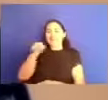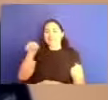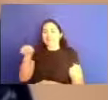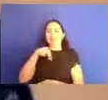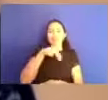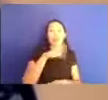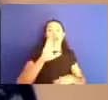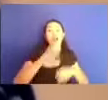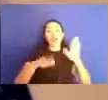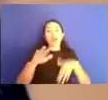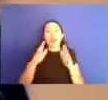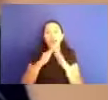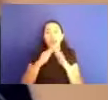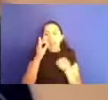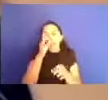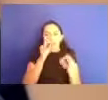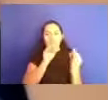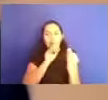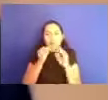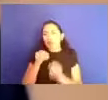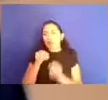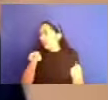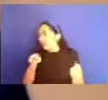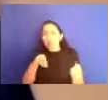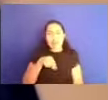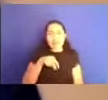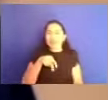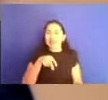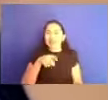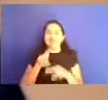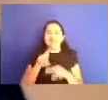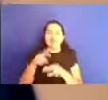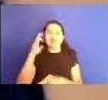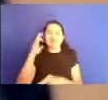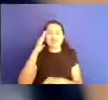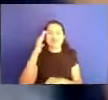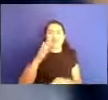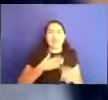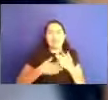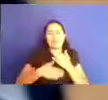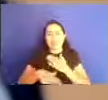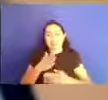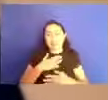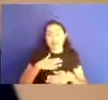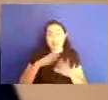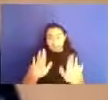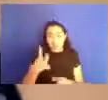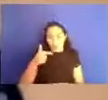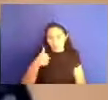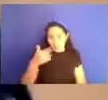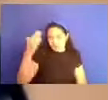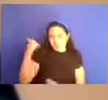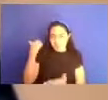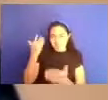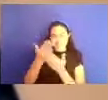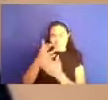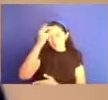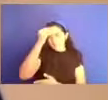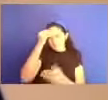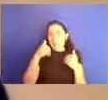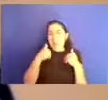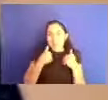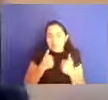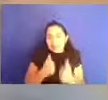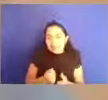pues, bueno, es, es esa situación. Entonces, eh, algo que he aprendido tanto en mi proceso terapéutico como obviamente en la